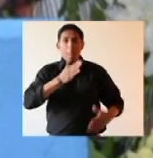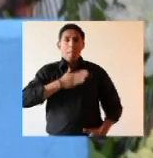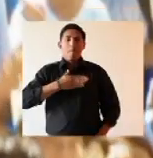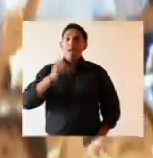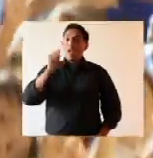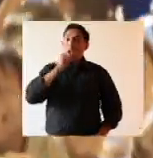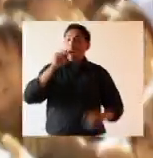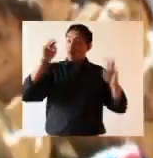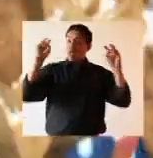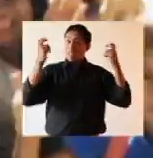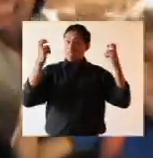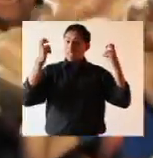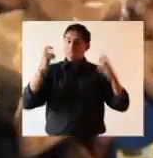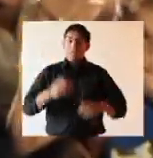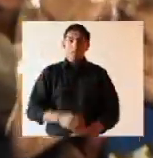Agua.